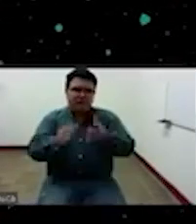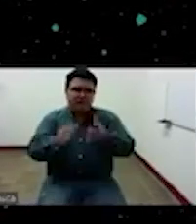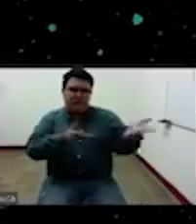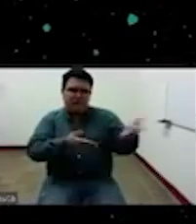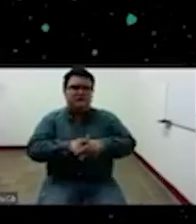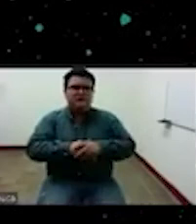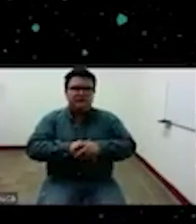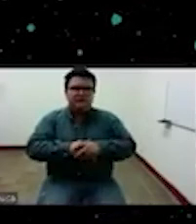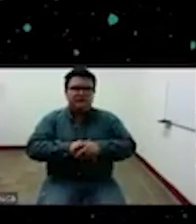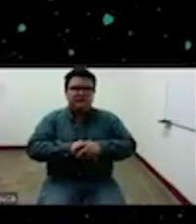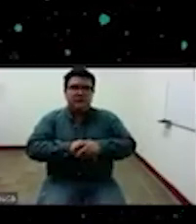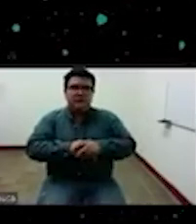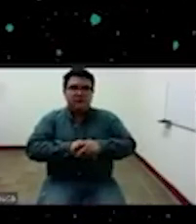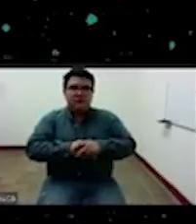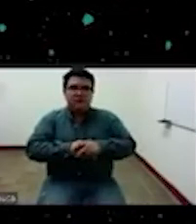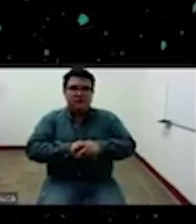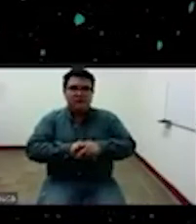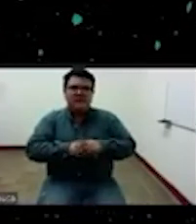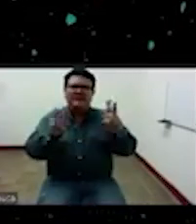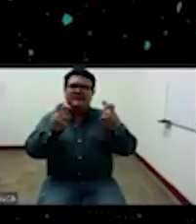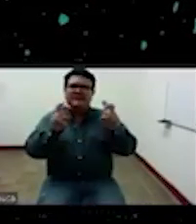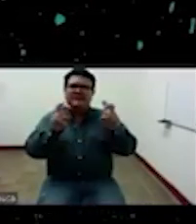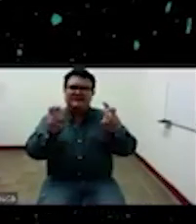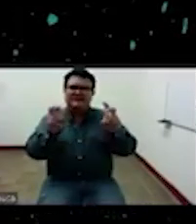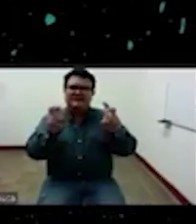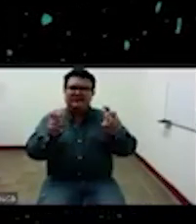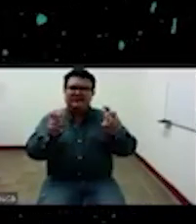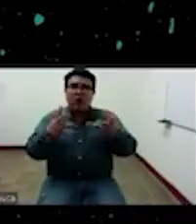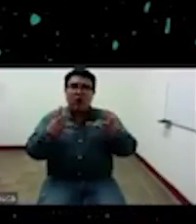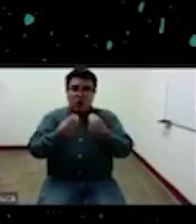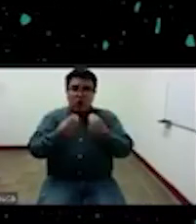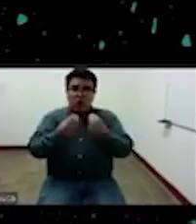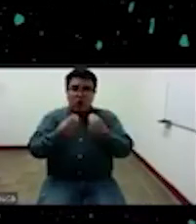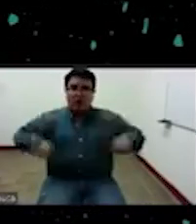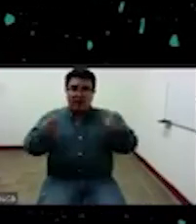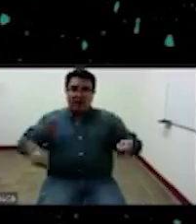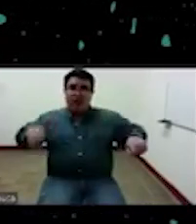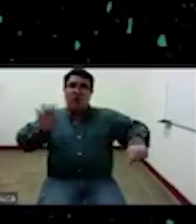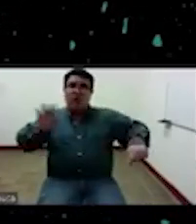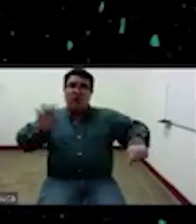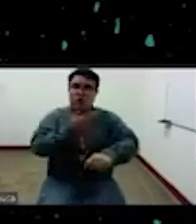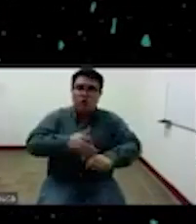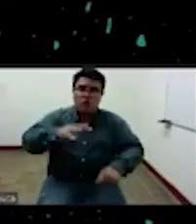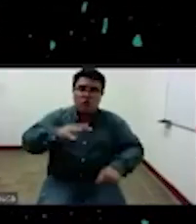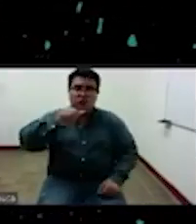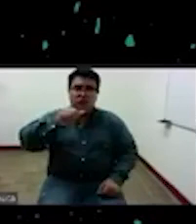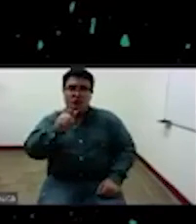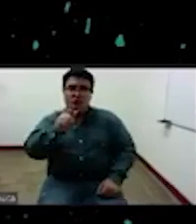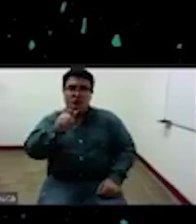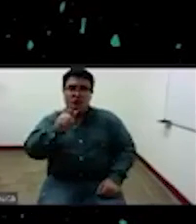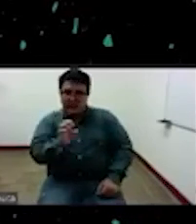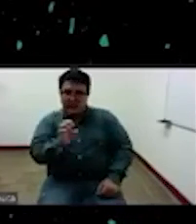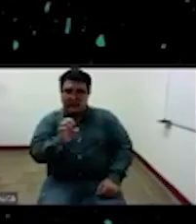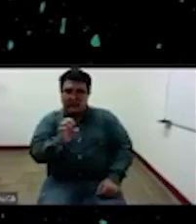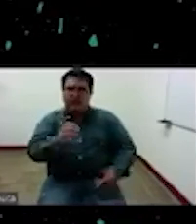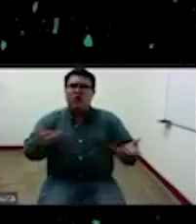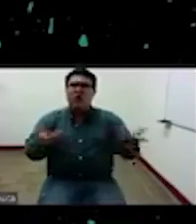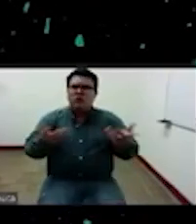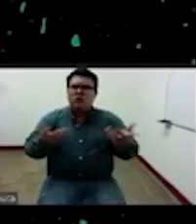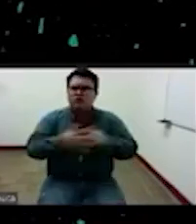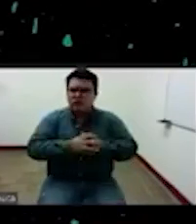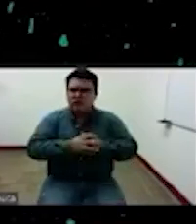este caso del tema del grupo de danza música y palenque que que está ubicado por ejemplo en